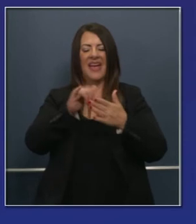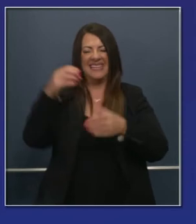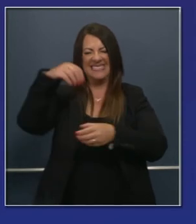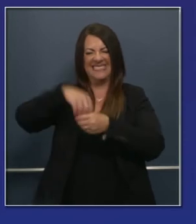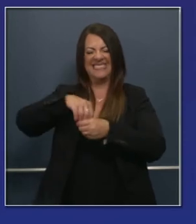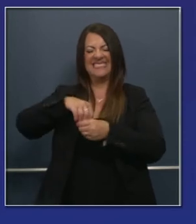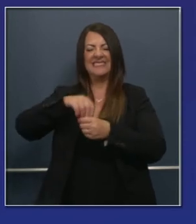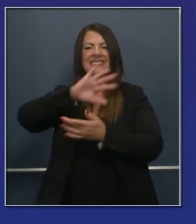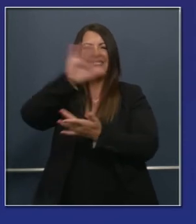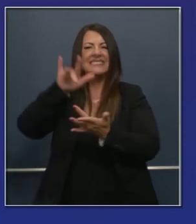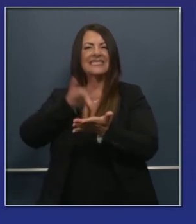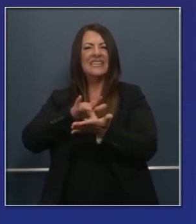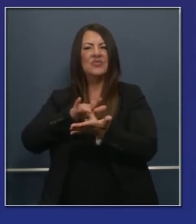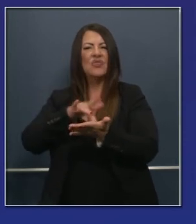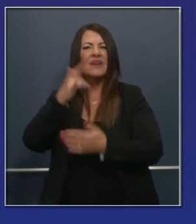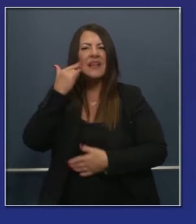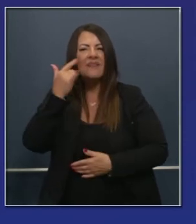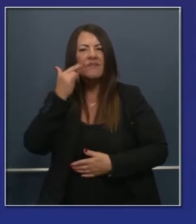están